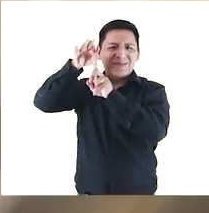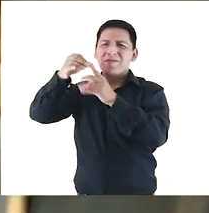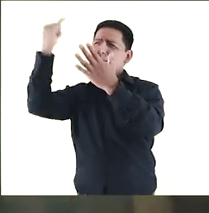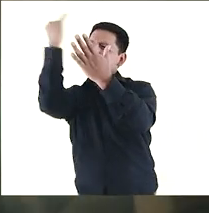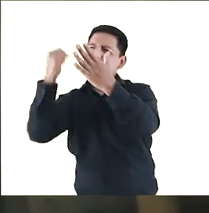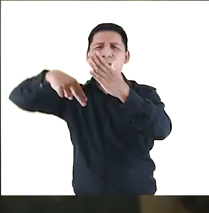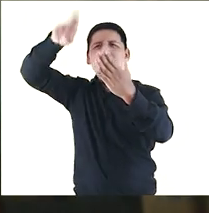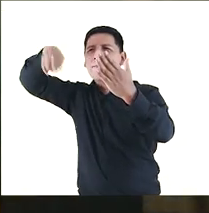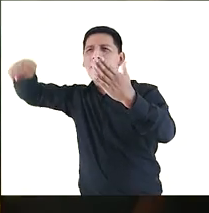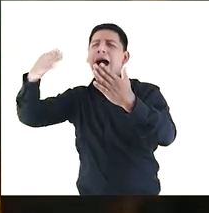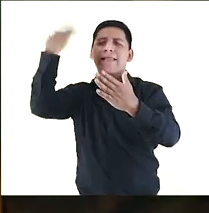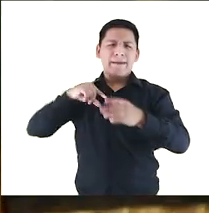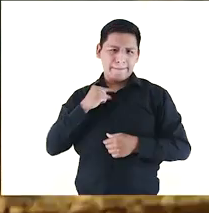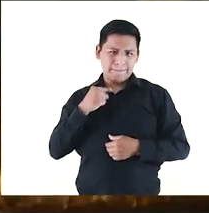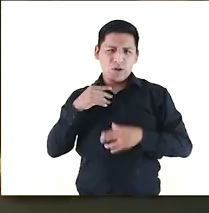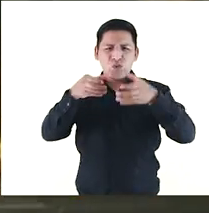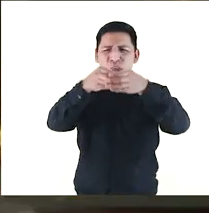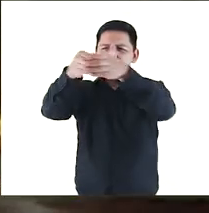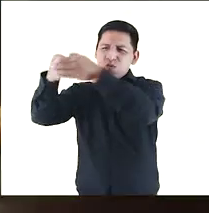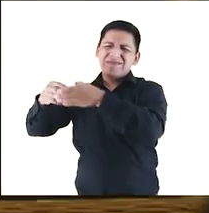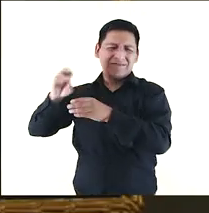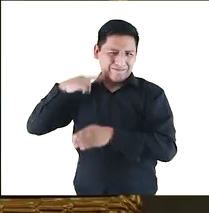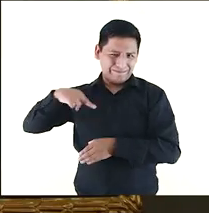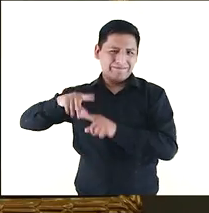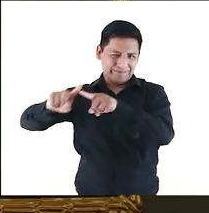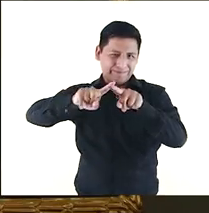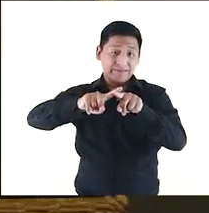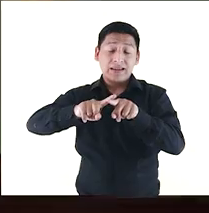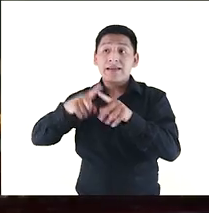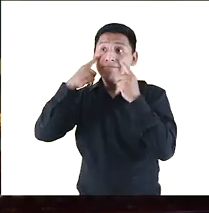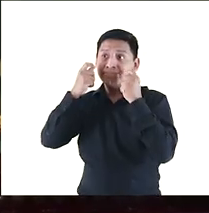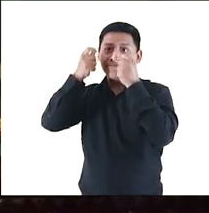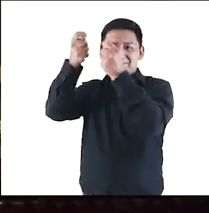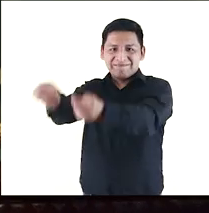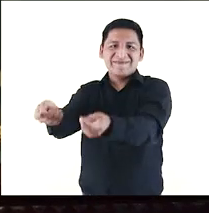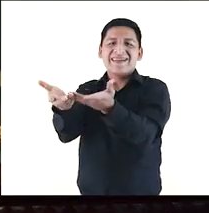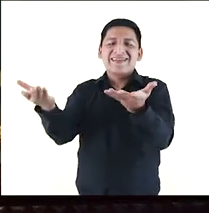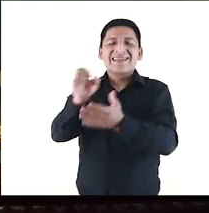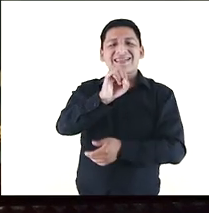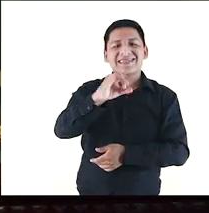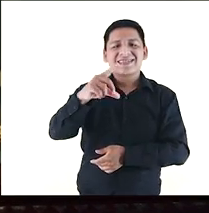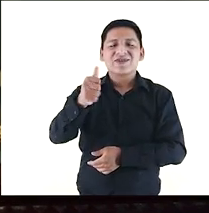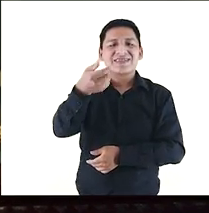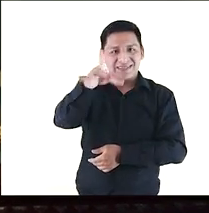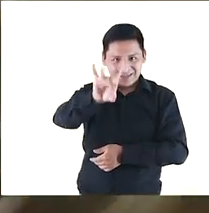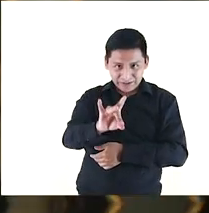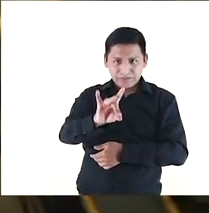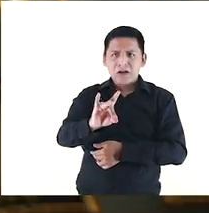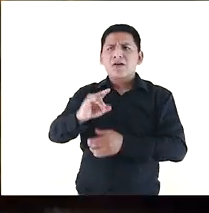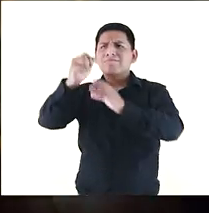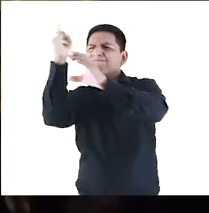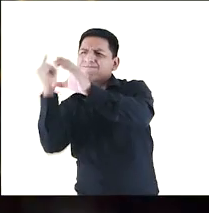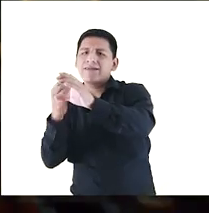con los lienzos de los padres fundadores de las distintas órdenes religiosas, producto de una donación piadosa en el siglo XVIII.